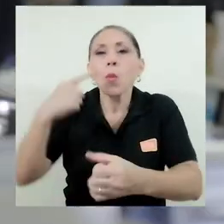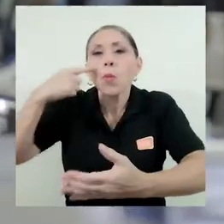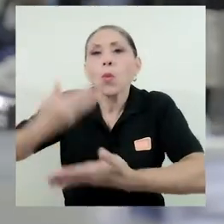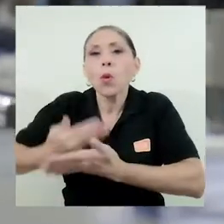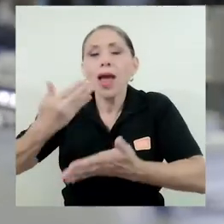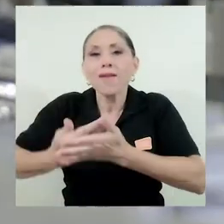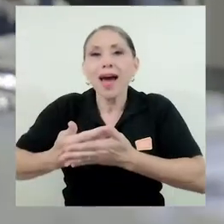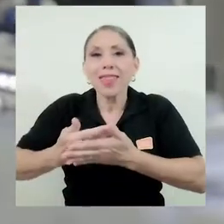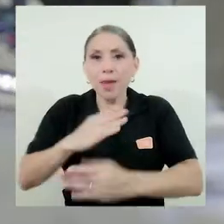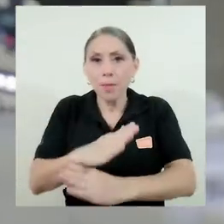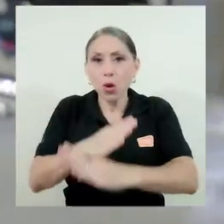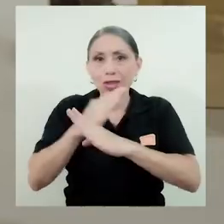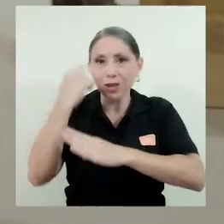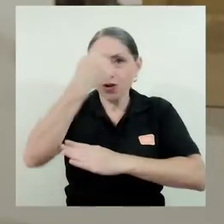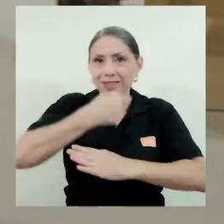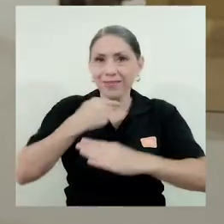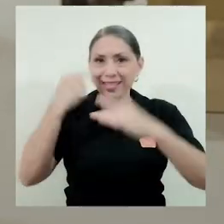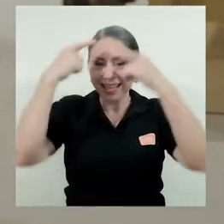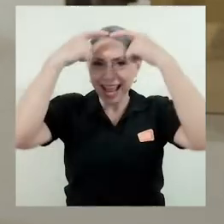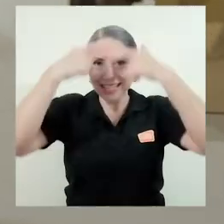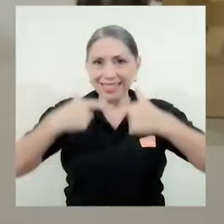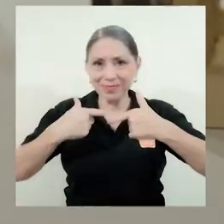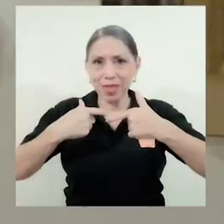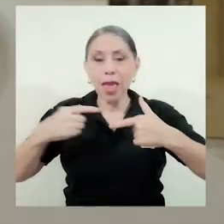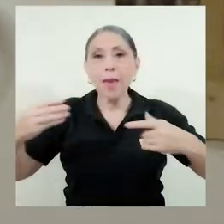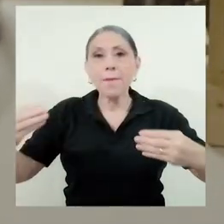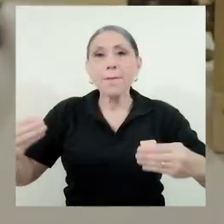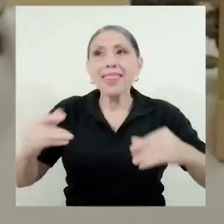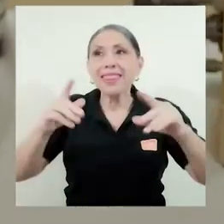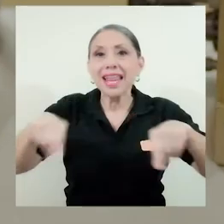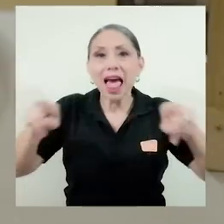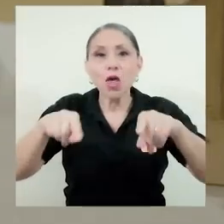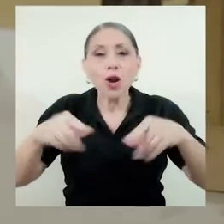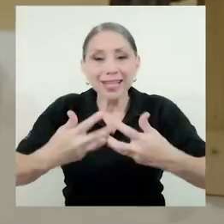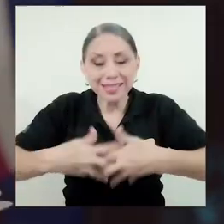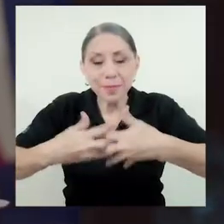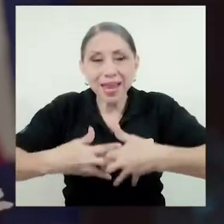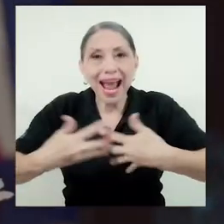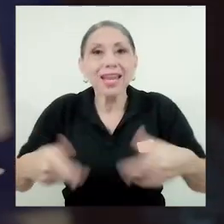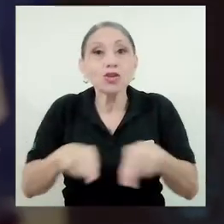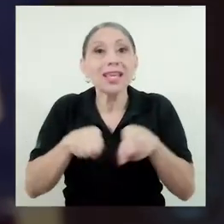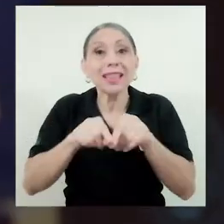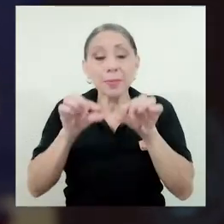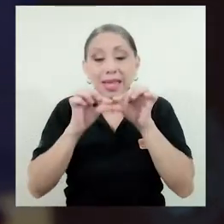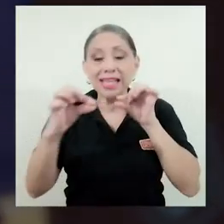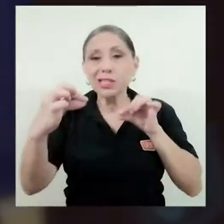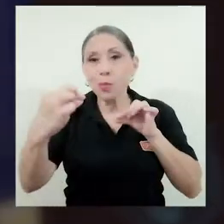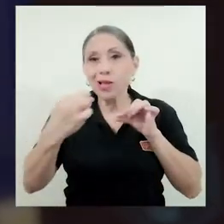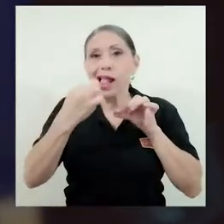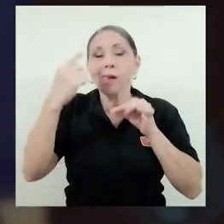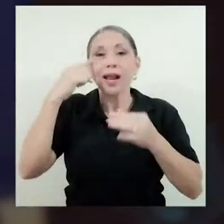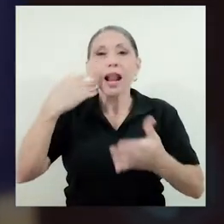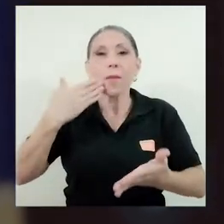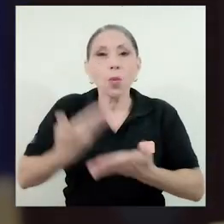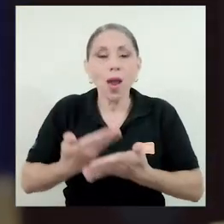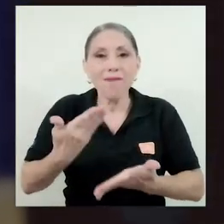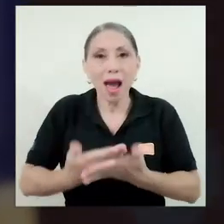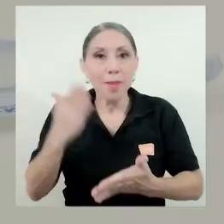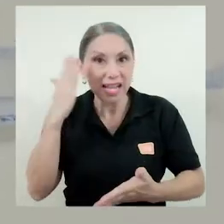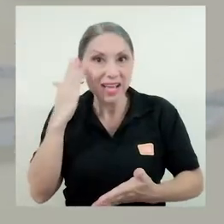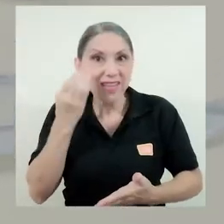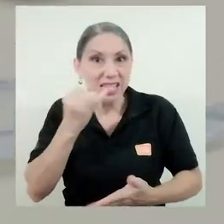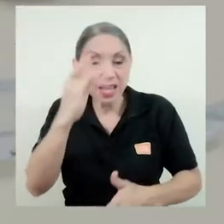de los protectores faciales, los ventiladores mecánicos y los hisopos para pruebas de diagnóstico del COVID-19.